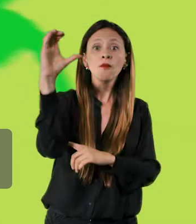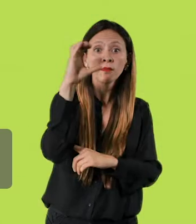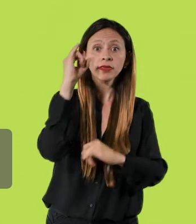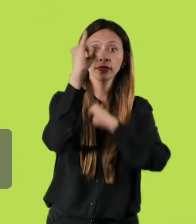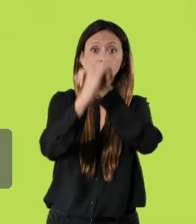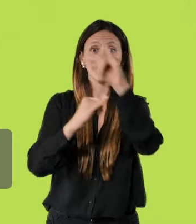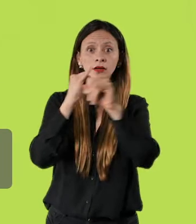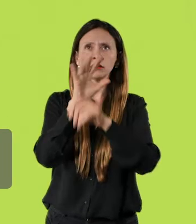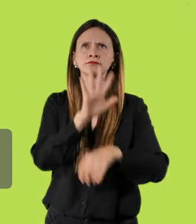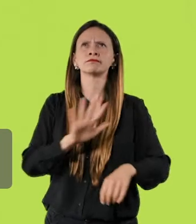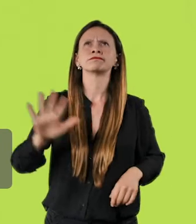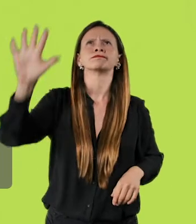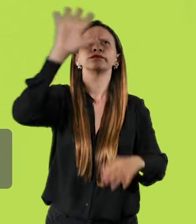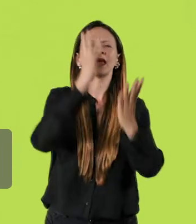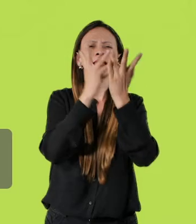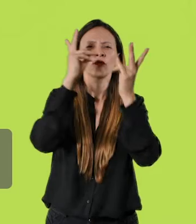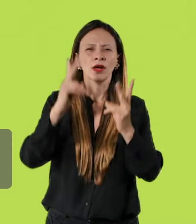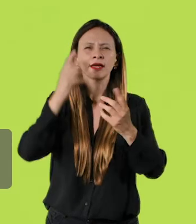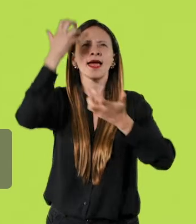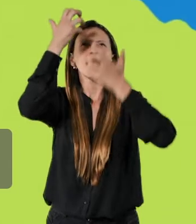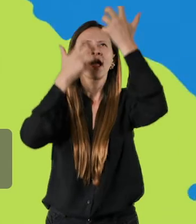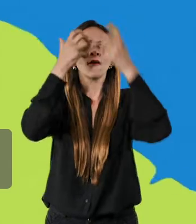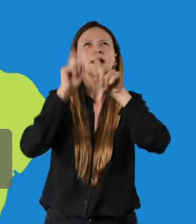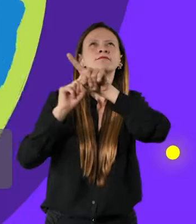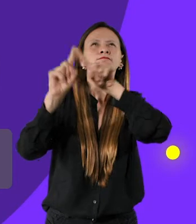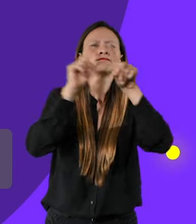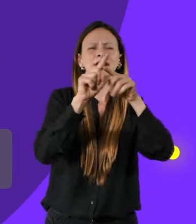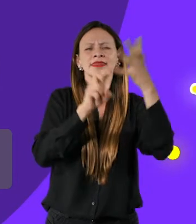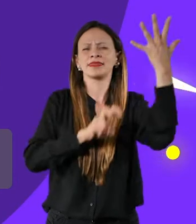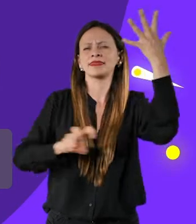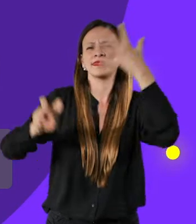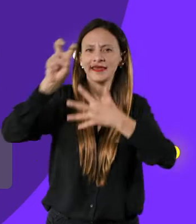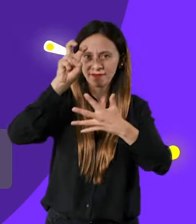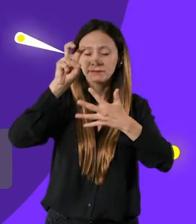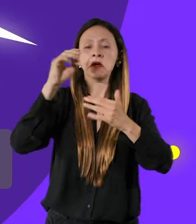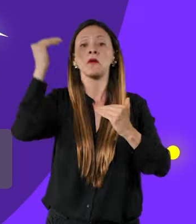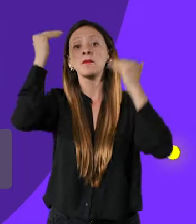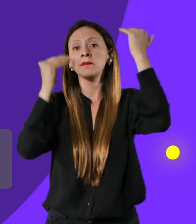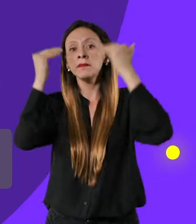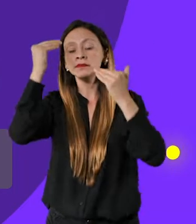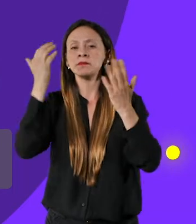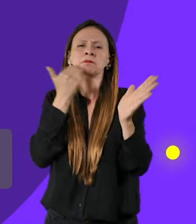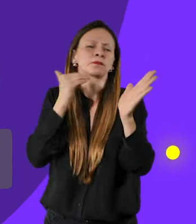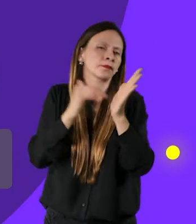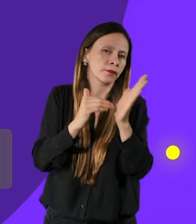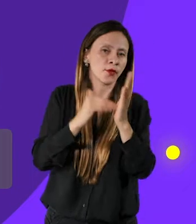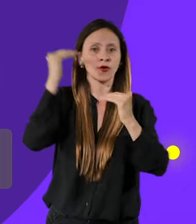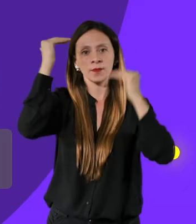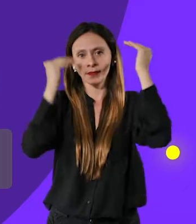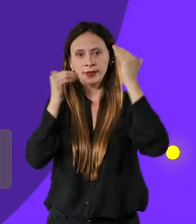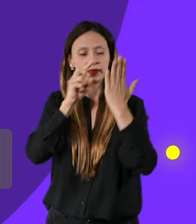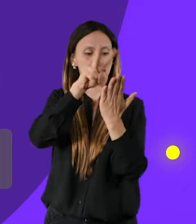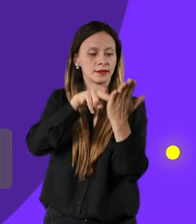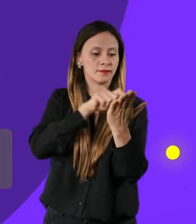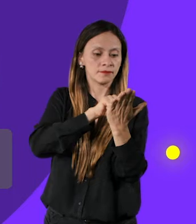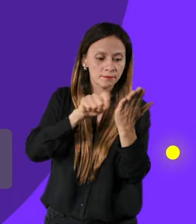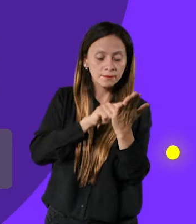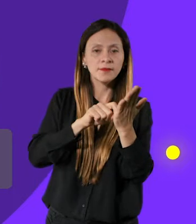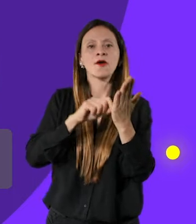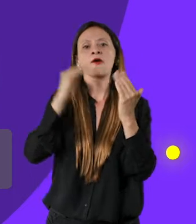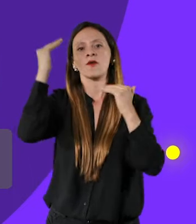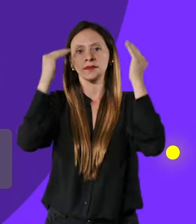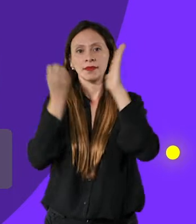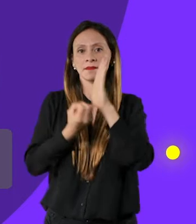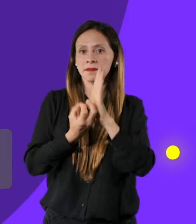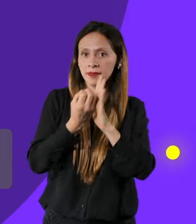Existen distintas pruebas a nivel nacional e internacional. Que evalúan en los estudiantes diferentes competencias básicas, como